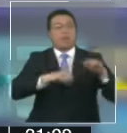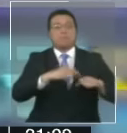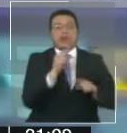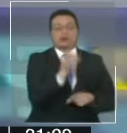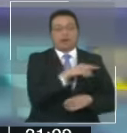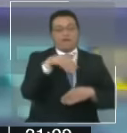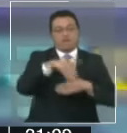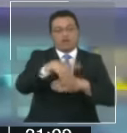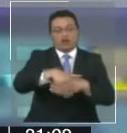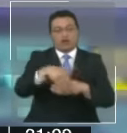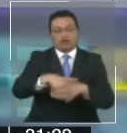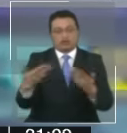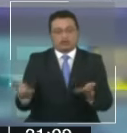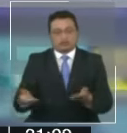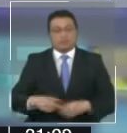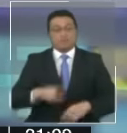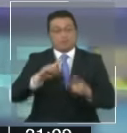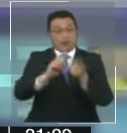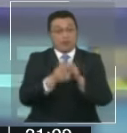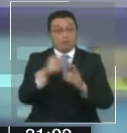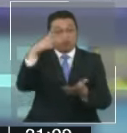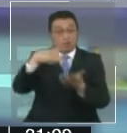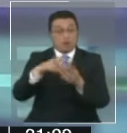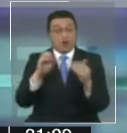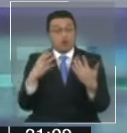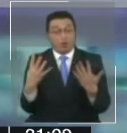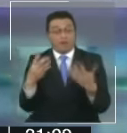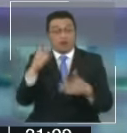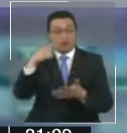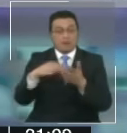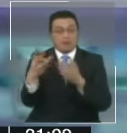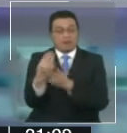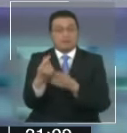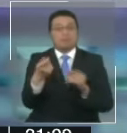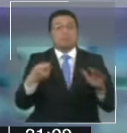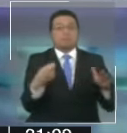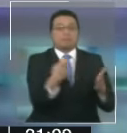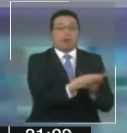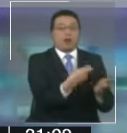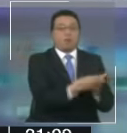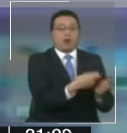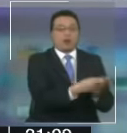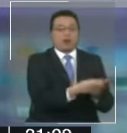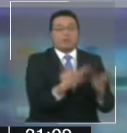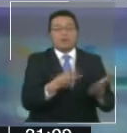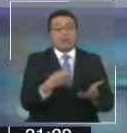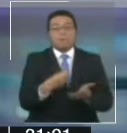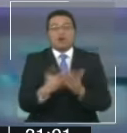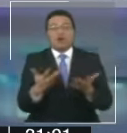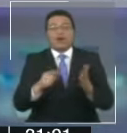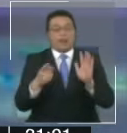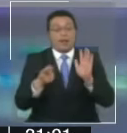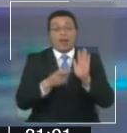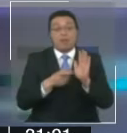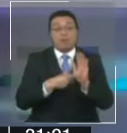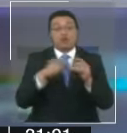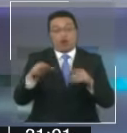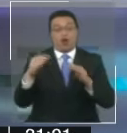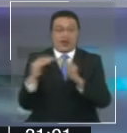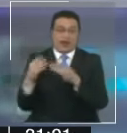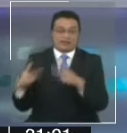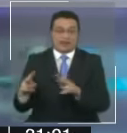votación. A cambio, entre 2009 y 2013 recibió dinero. Lo usó para pagar contribuciones de su casa,